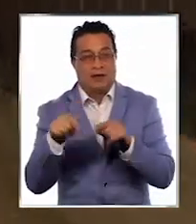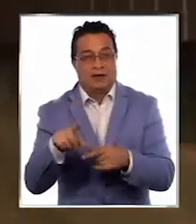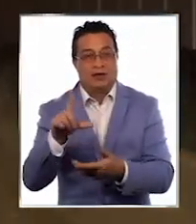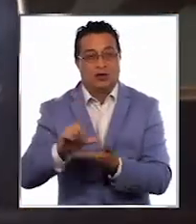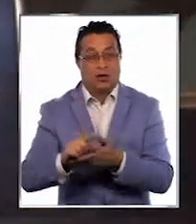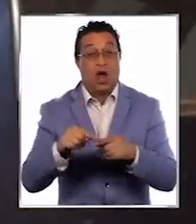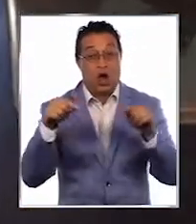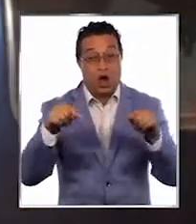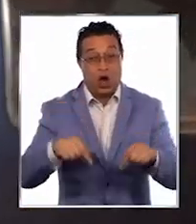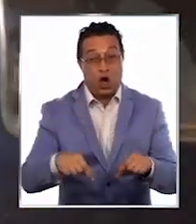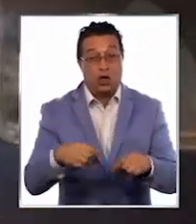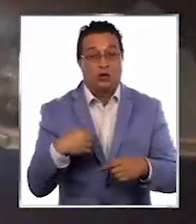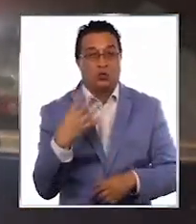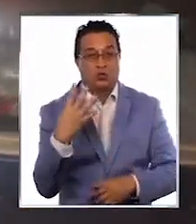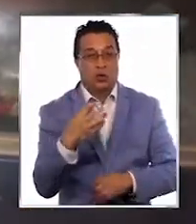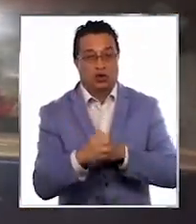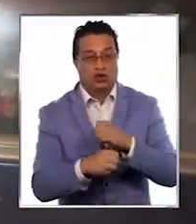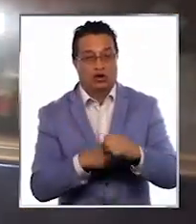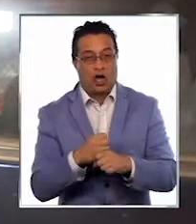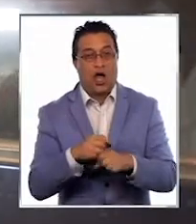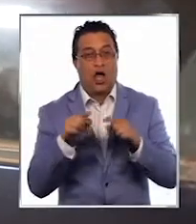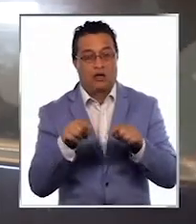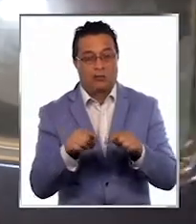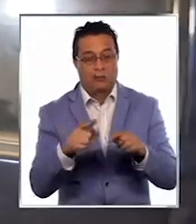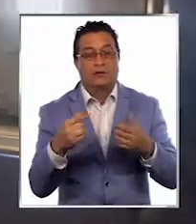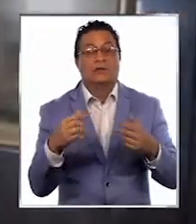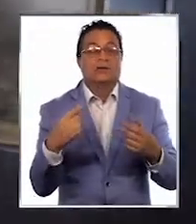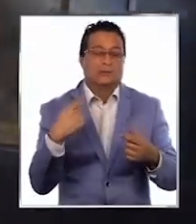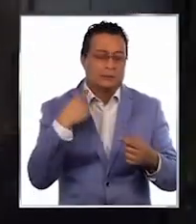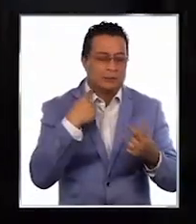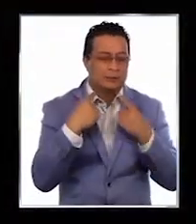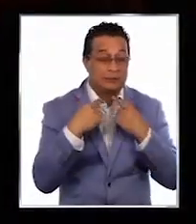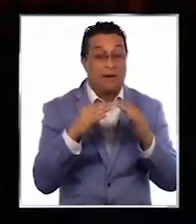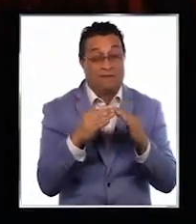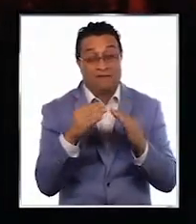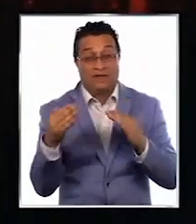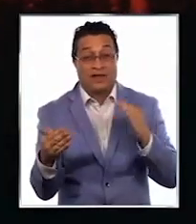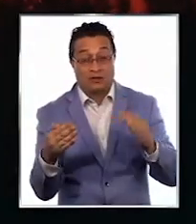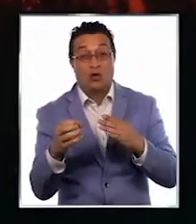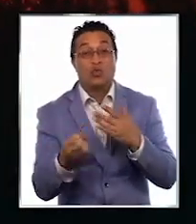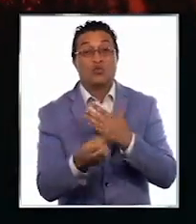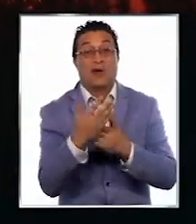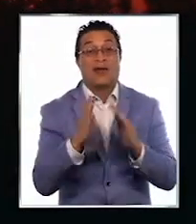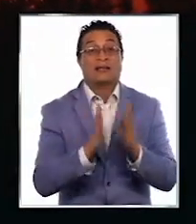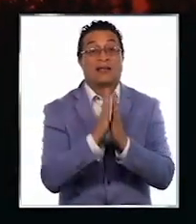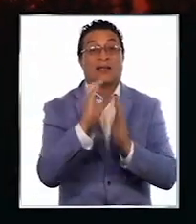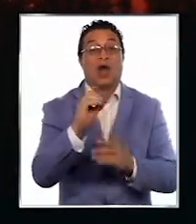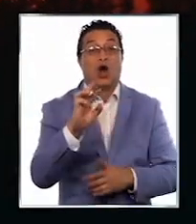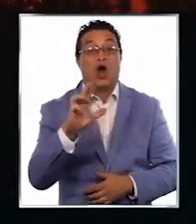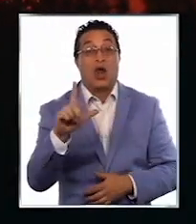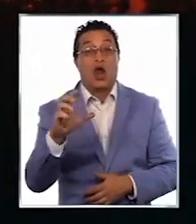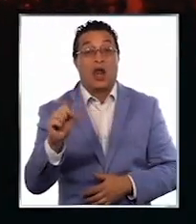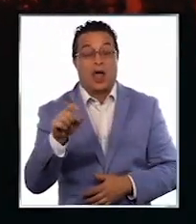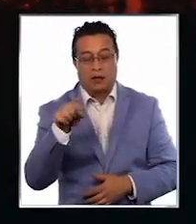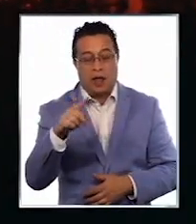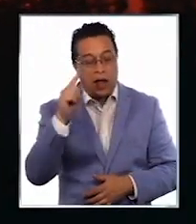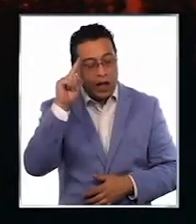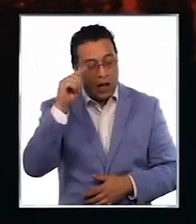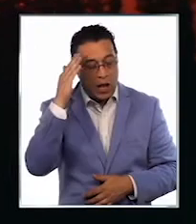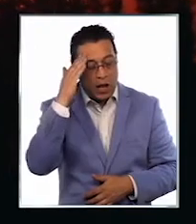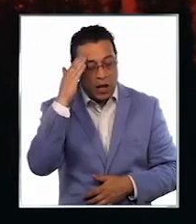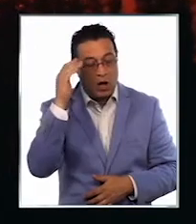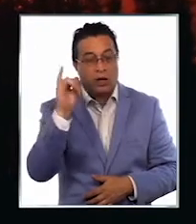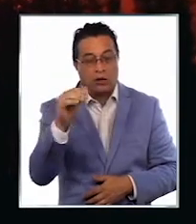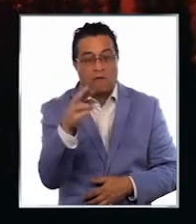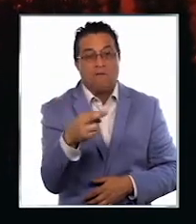Hoy, a cuatro años de ese infierno, algunos vecinos de la nueva Santa Olga hablan de sus recuerdos y